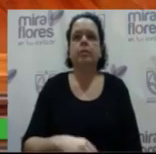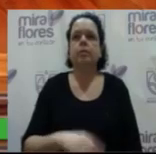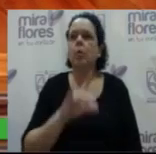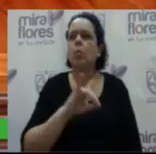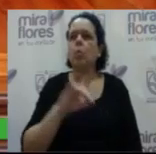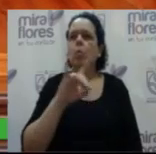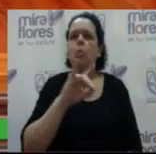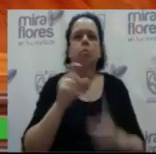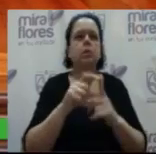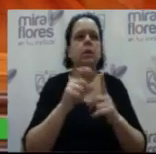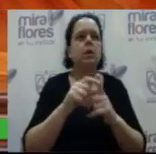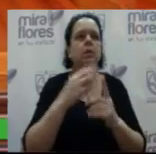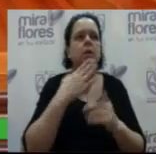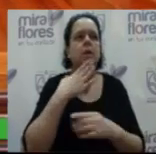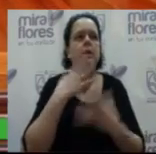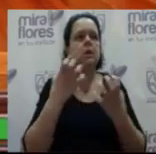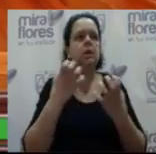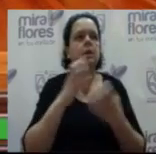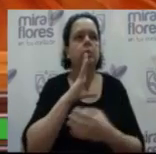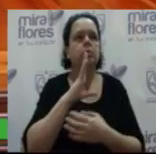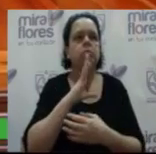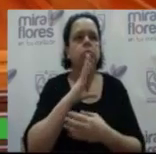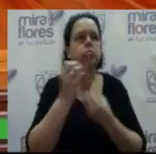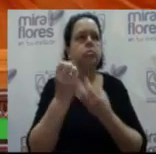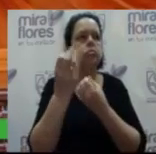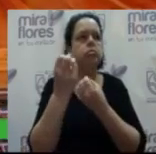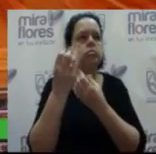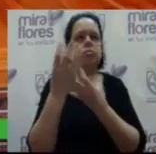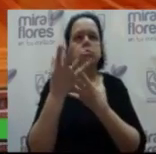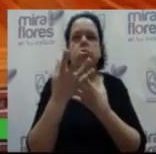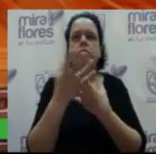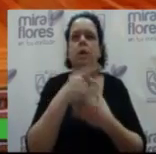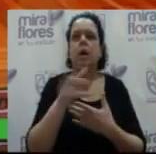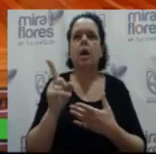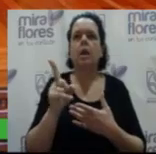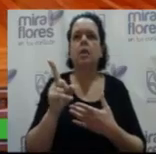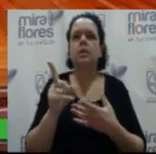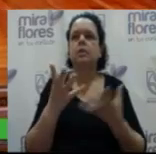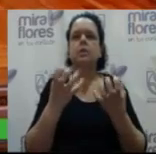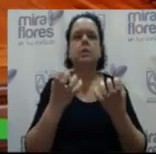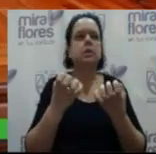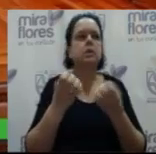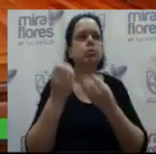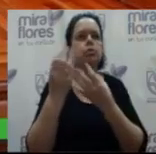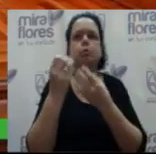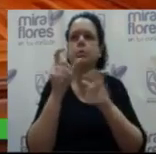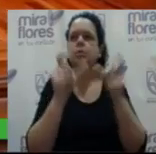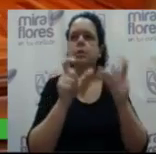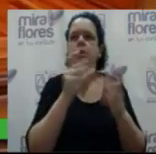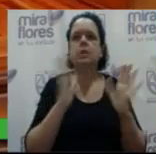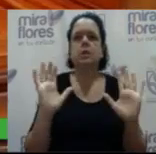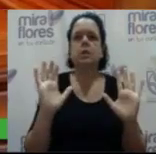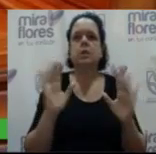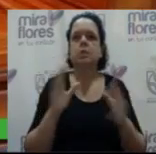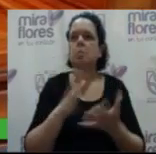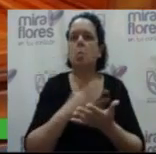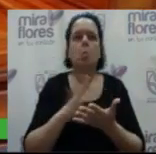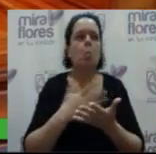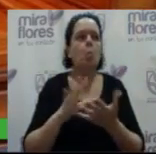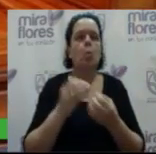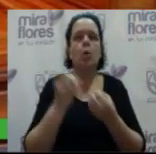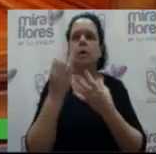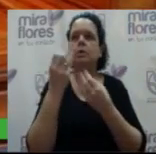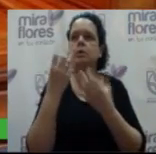informe en mesa, algún miembro del Consejo que quiera informar algo. No teniendo informes